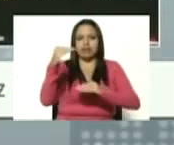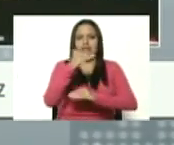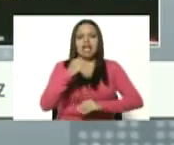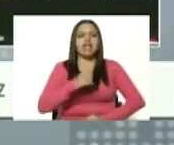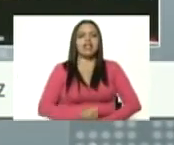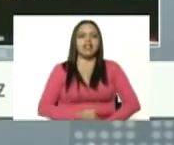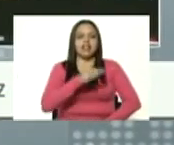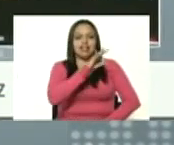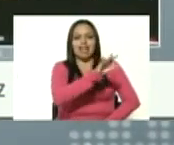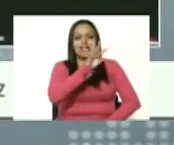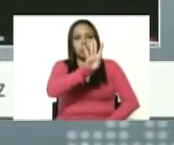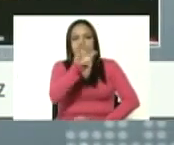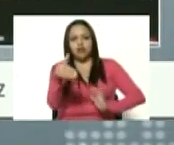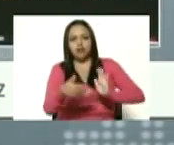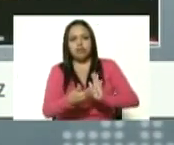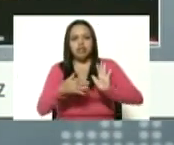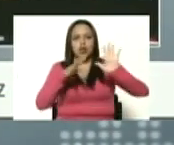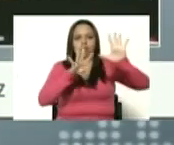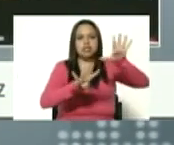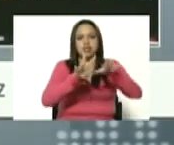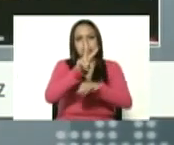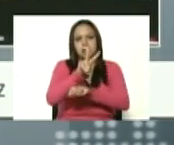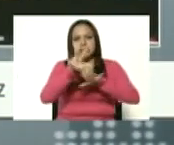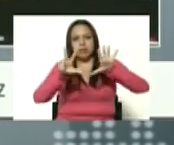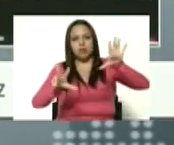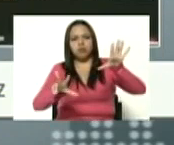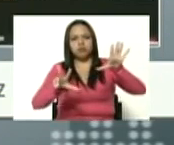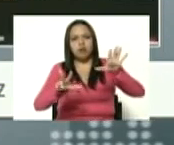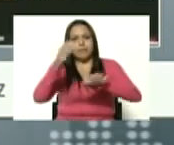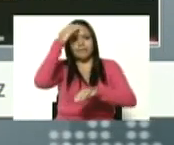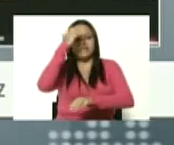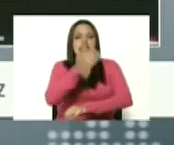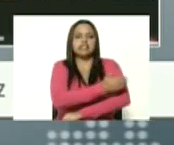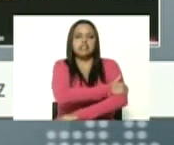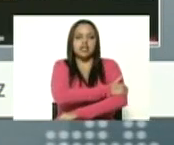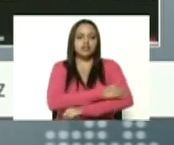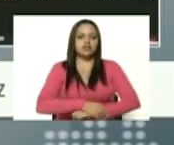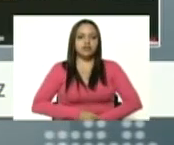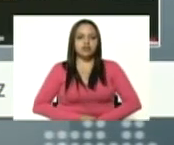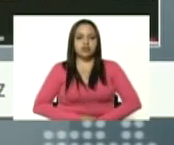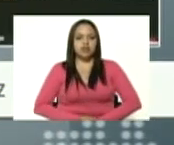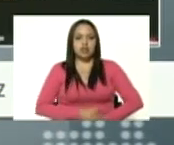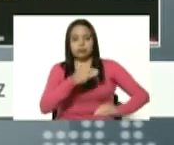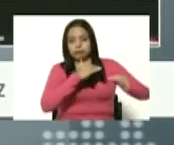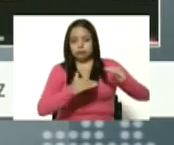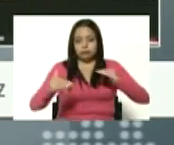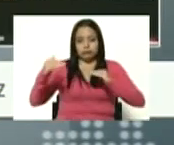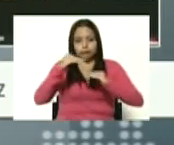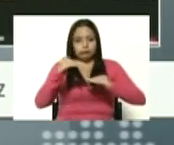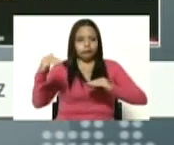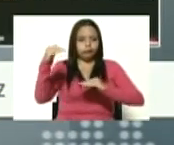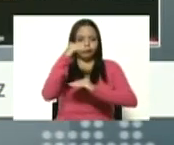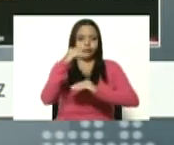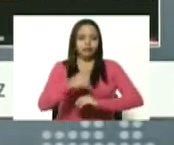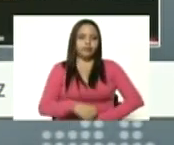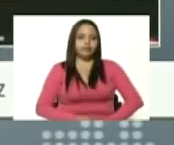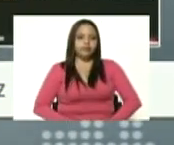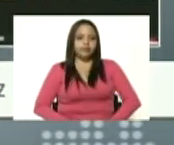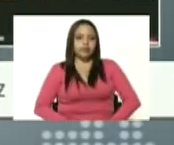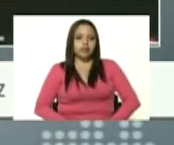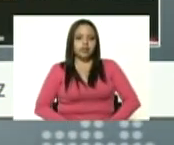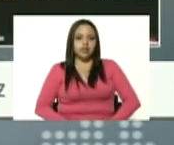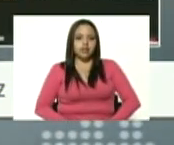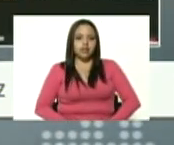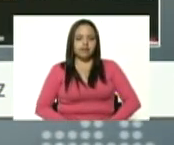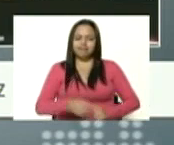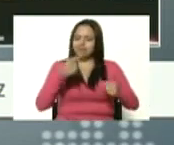.928 milicianos y milicianas, al grado inmediato superior de generales,